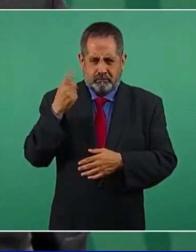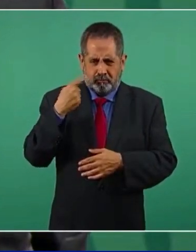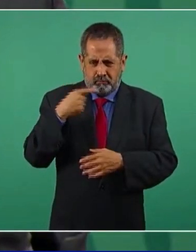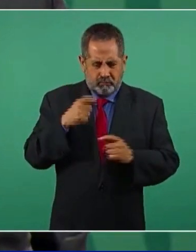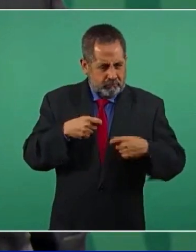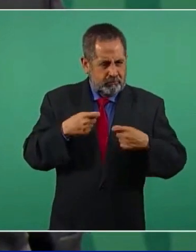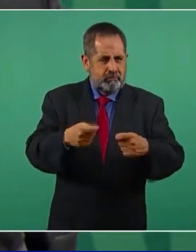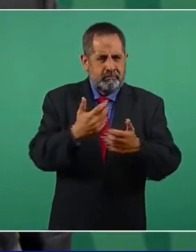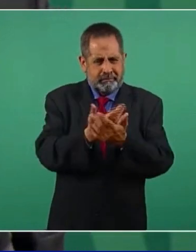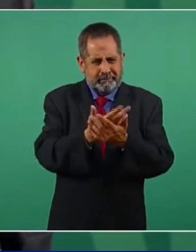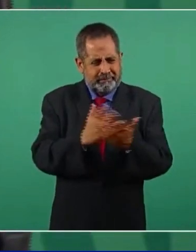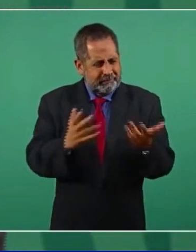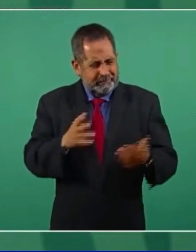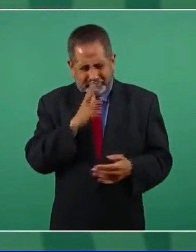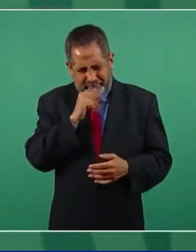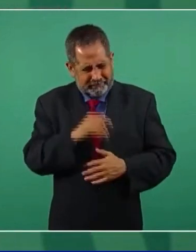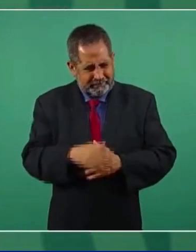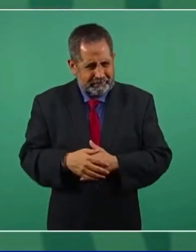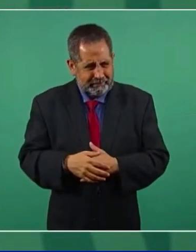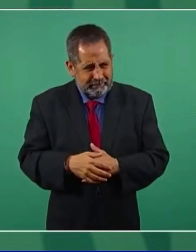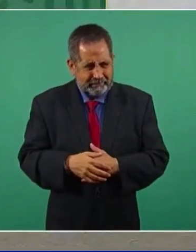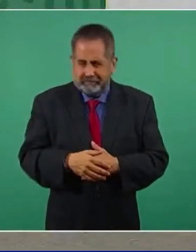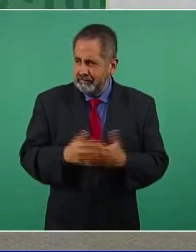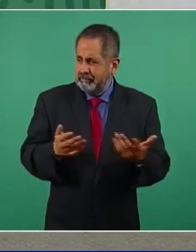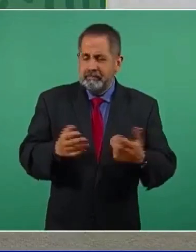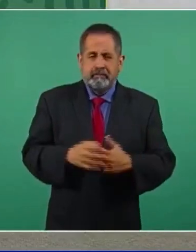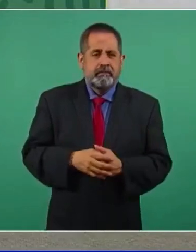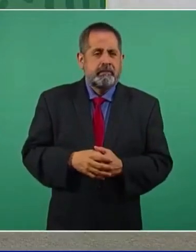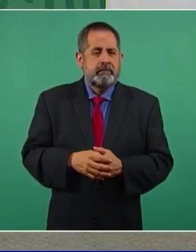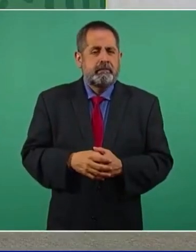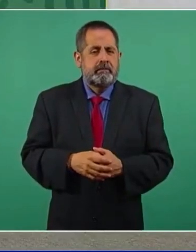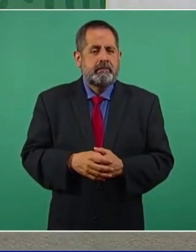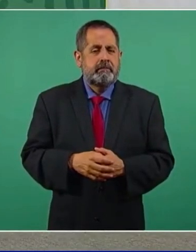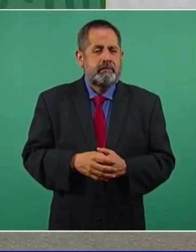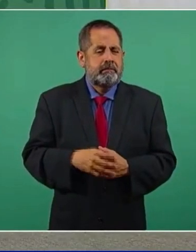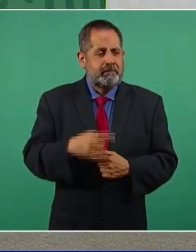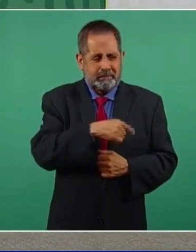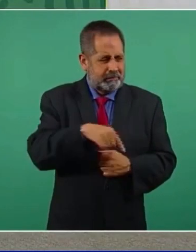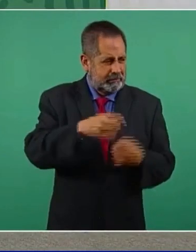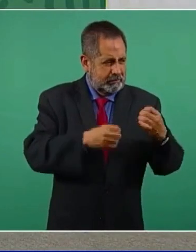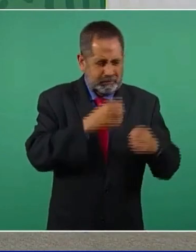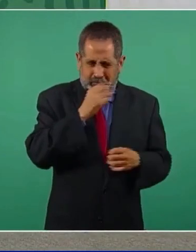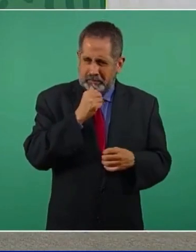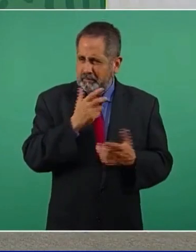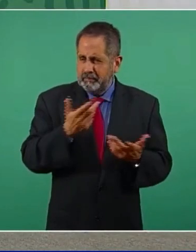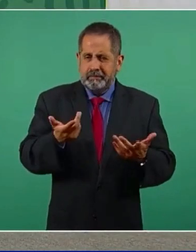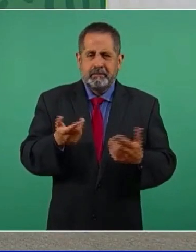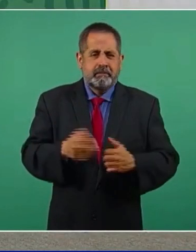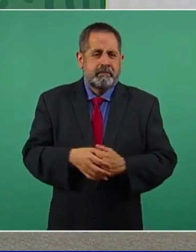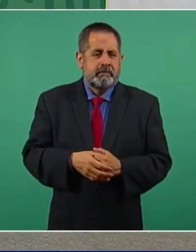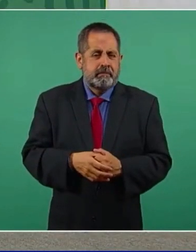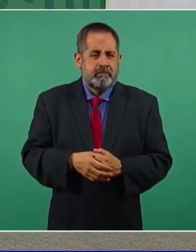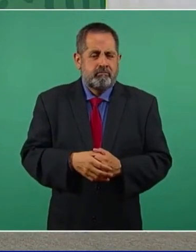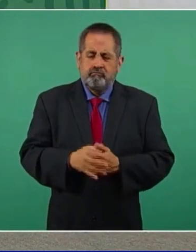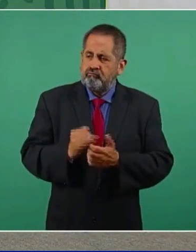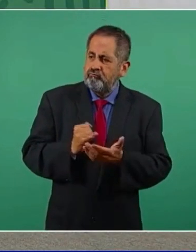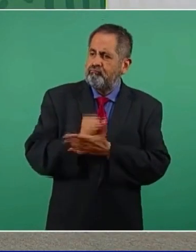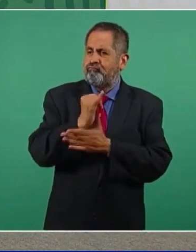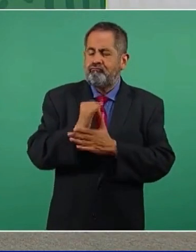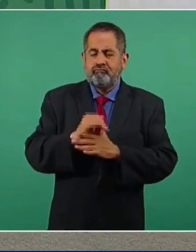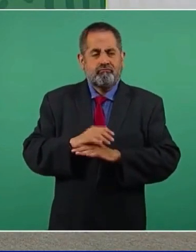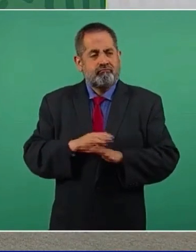que no pueden decidir